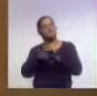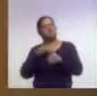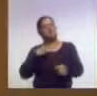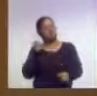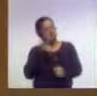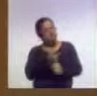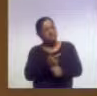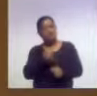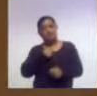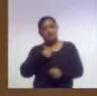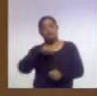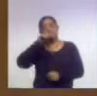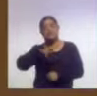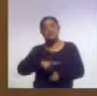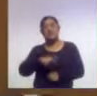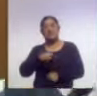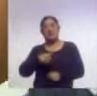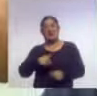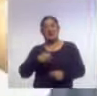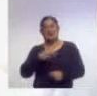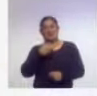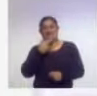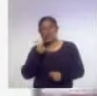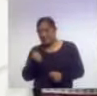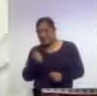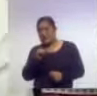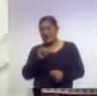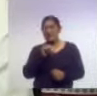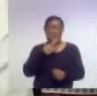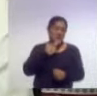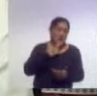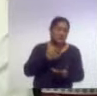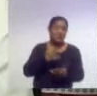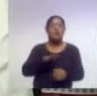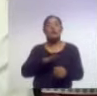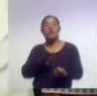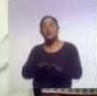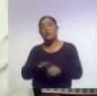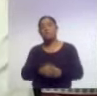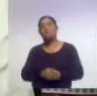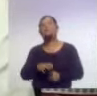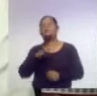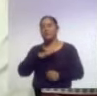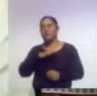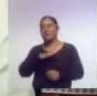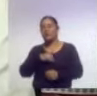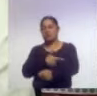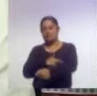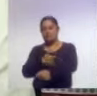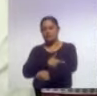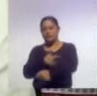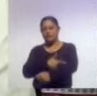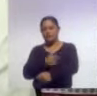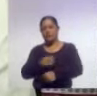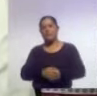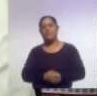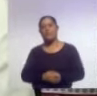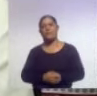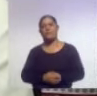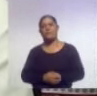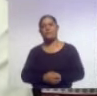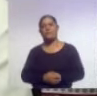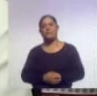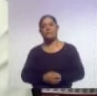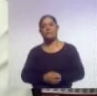verdaderamente somos intolerantes al gluten? Si hay pruebas enzimáticas, reitero, el gluten requiere de